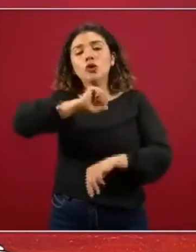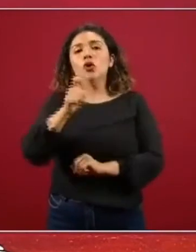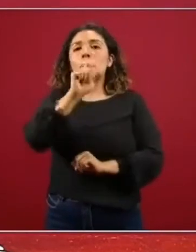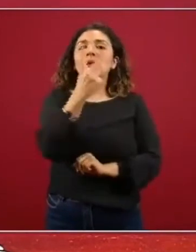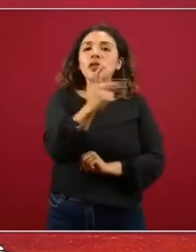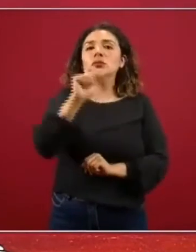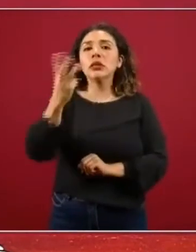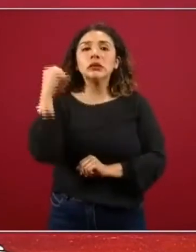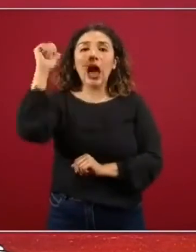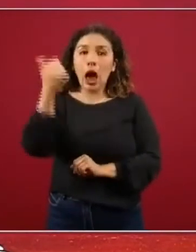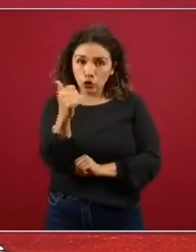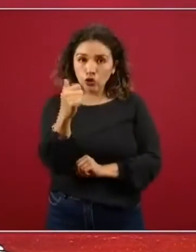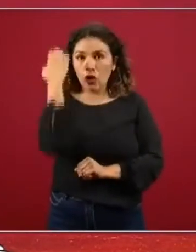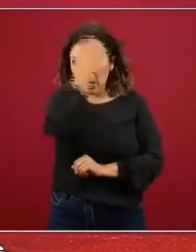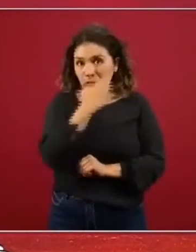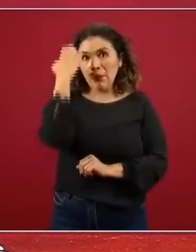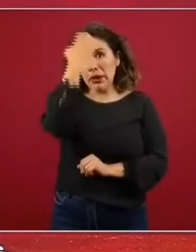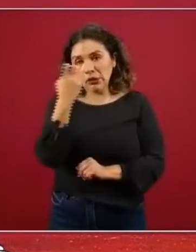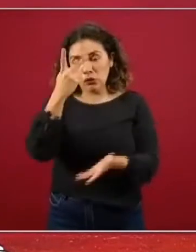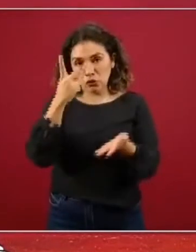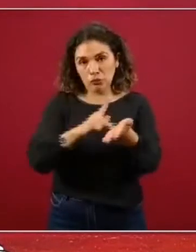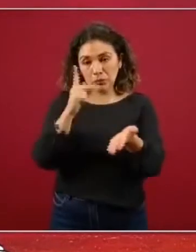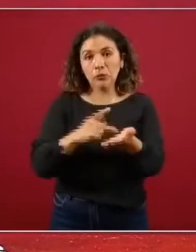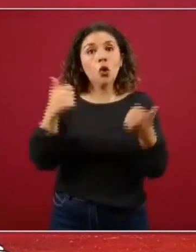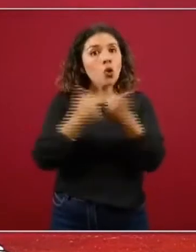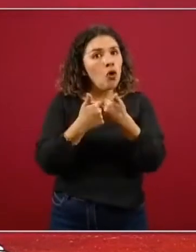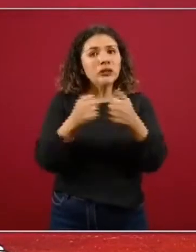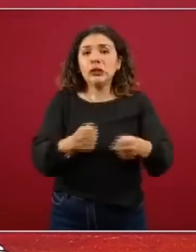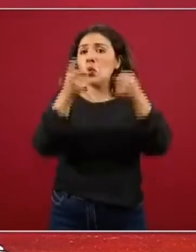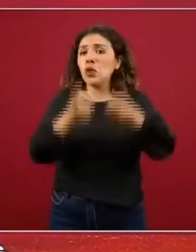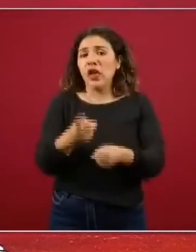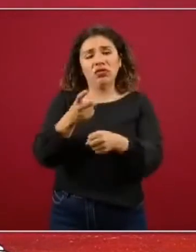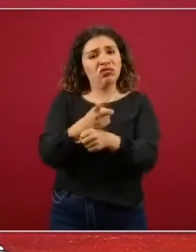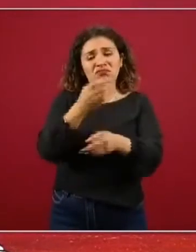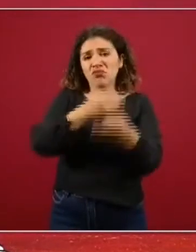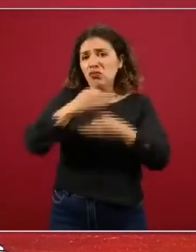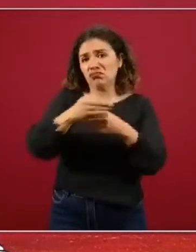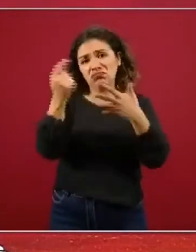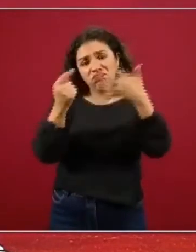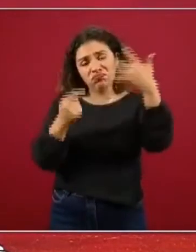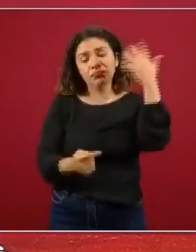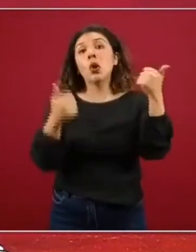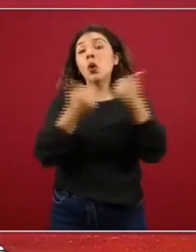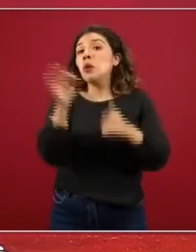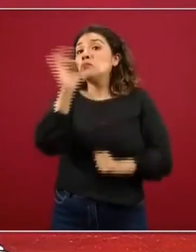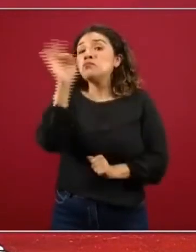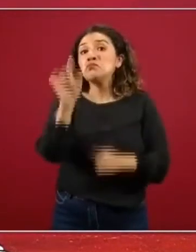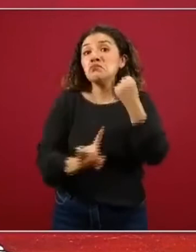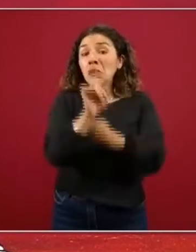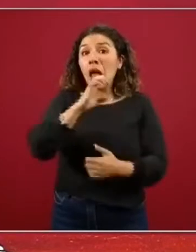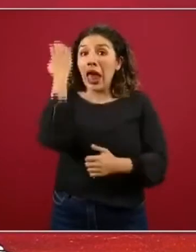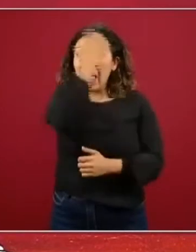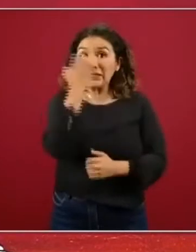los exámenes con todas con medidas de seguridad de tal medida que incluso cuando vayan